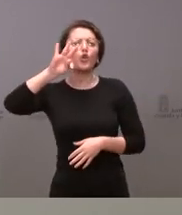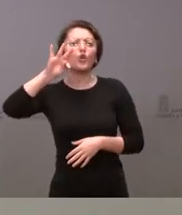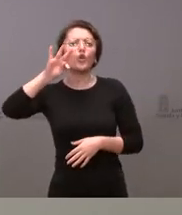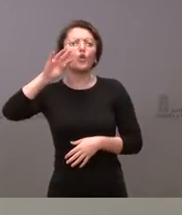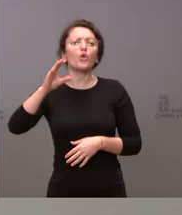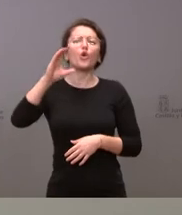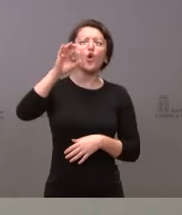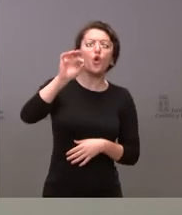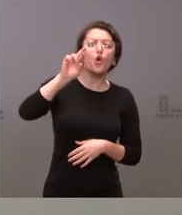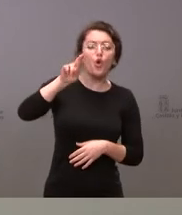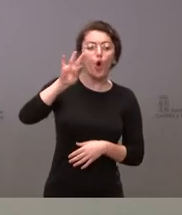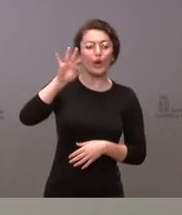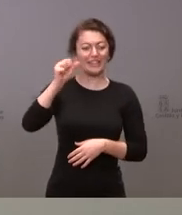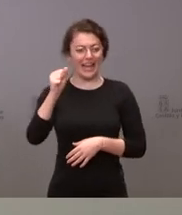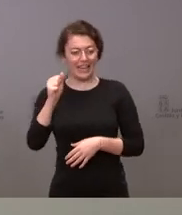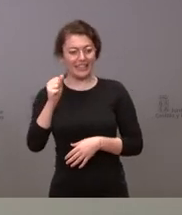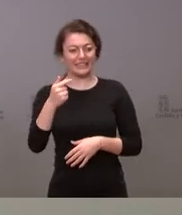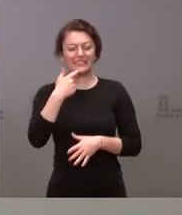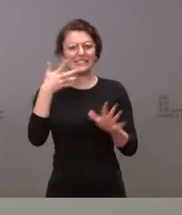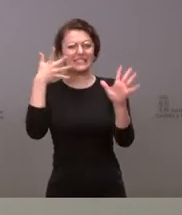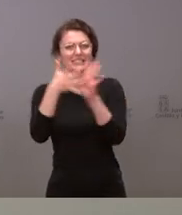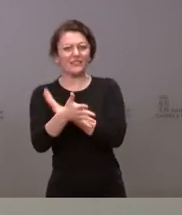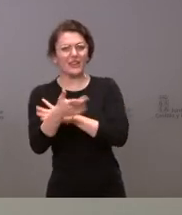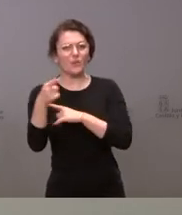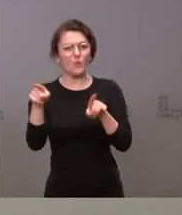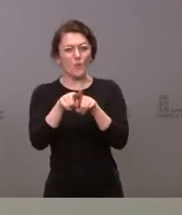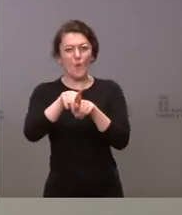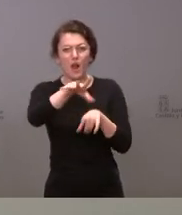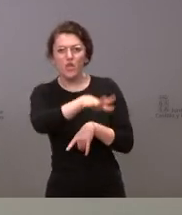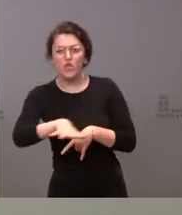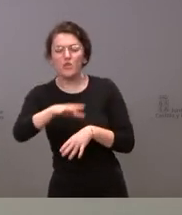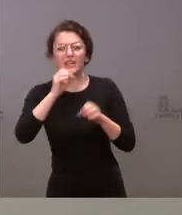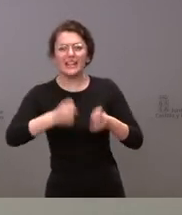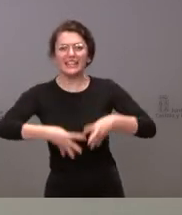apuntado mal Corta Se refiere usted a la Gran Corta de Favero Sí